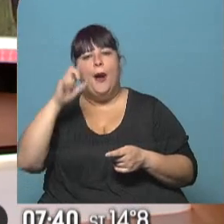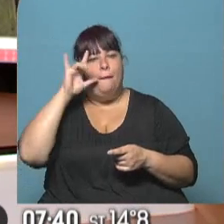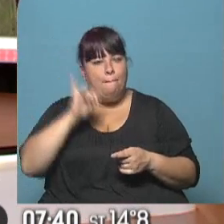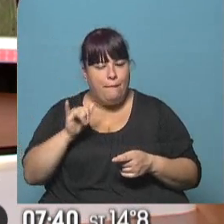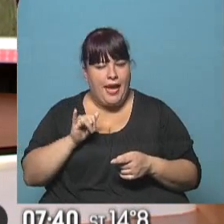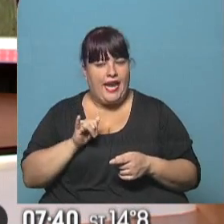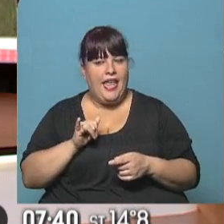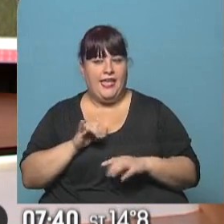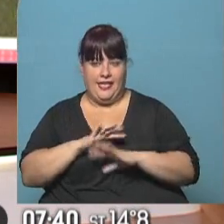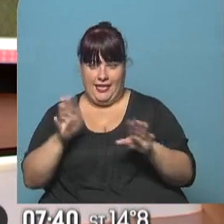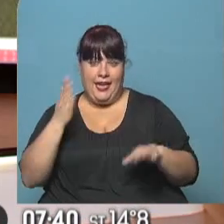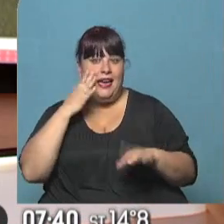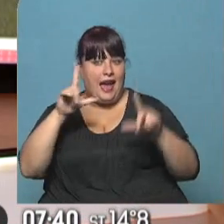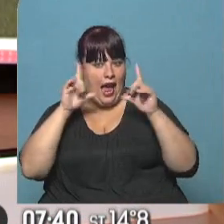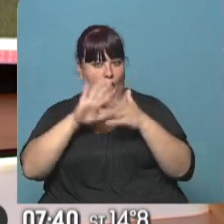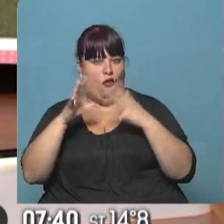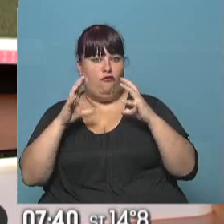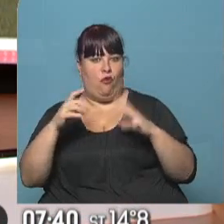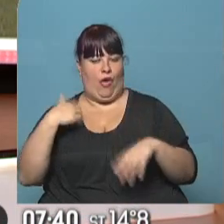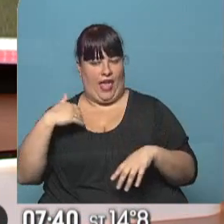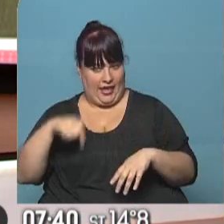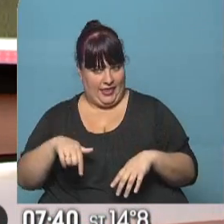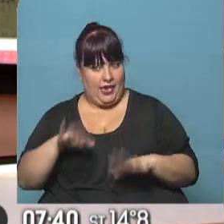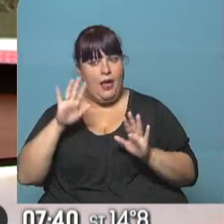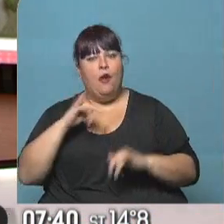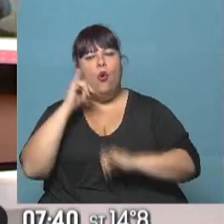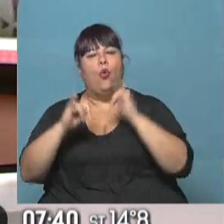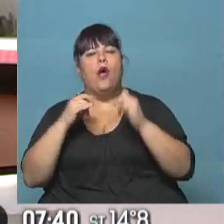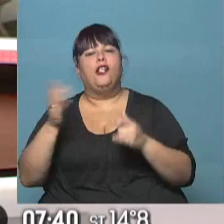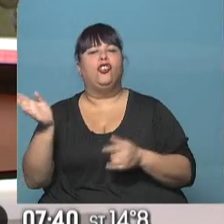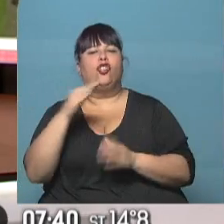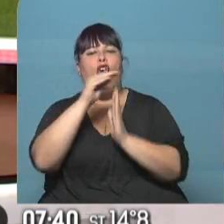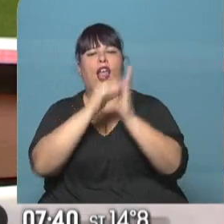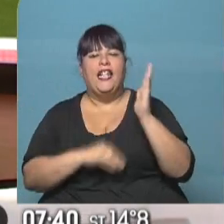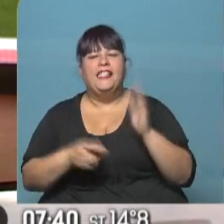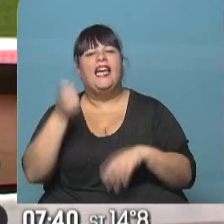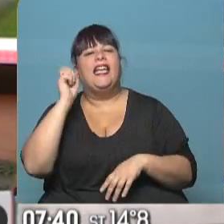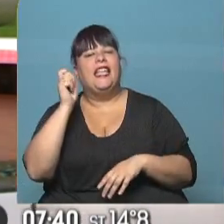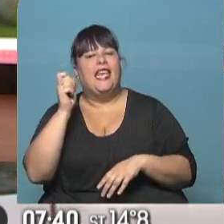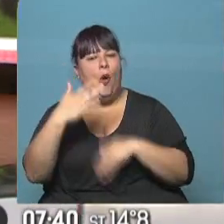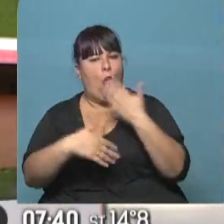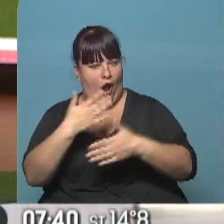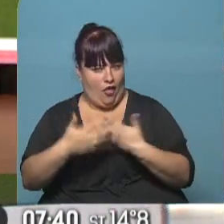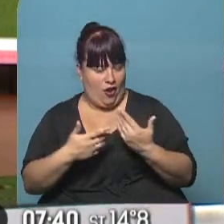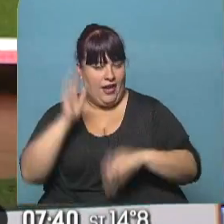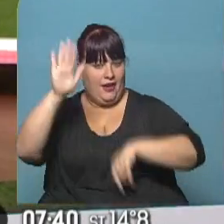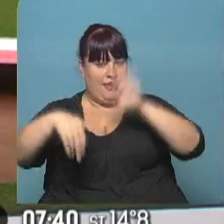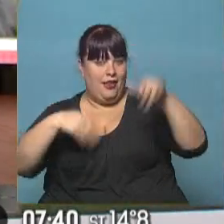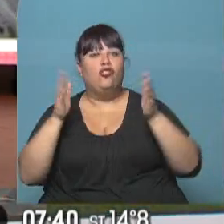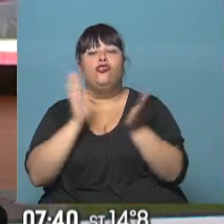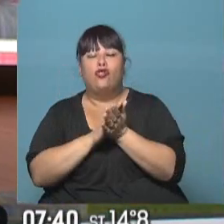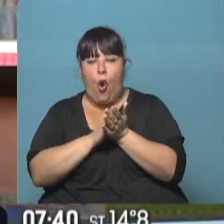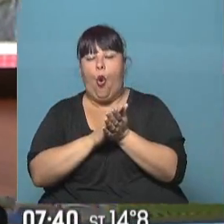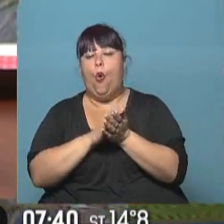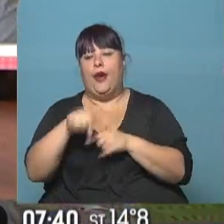Pérez, se transforman en las caras del fútbol local. Pero vamos al repaso de toda la lista. ¿Quiénes la componen? Los que tienen que ver justamente con